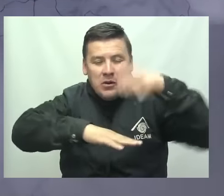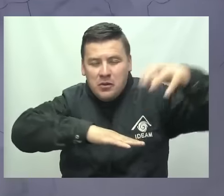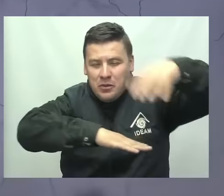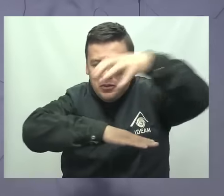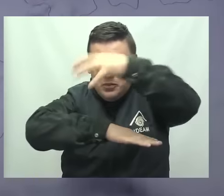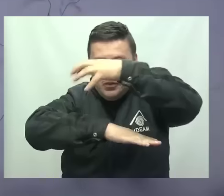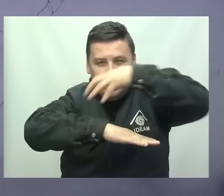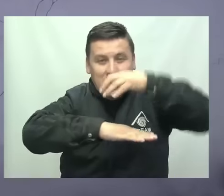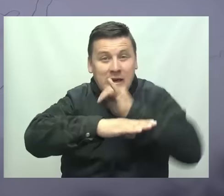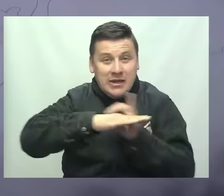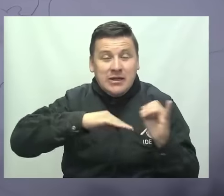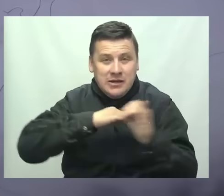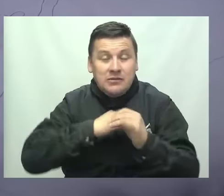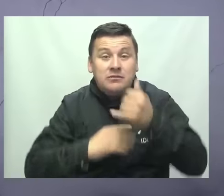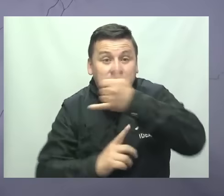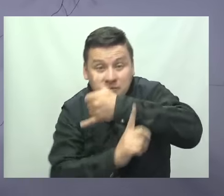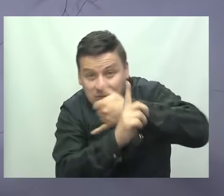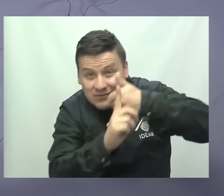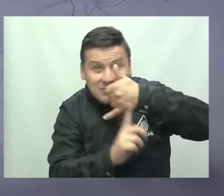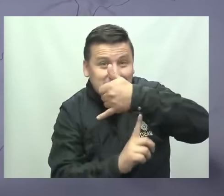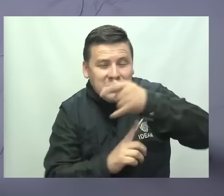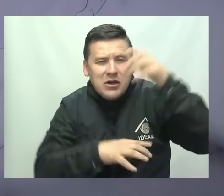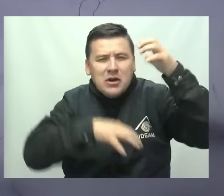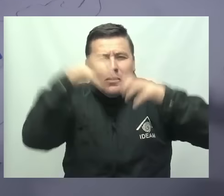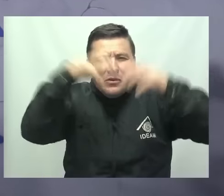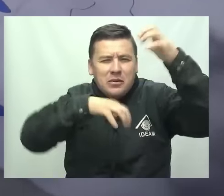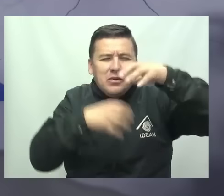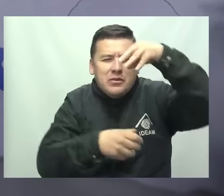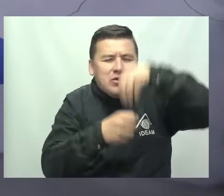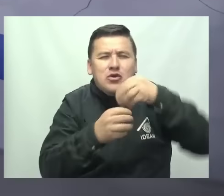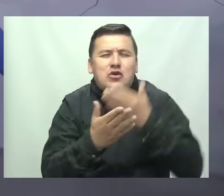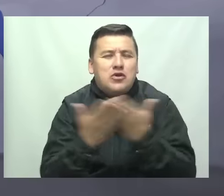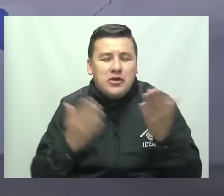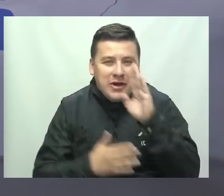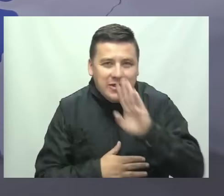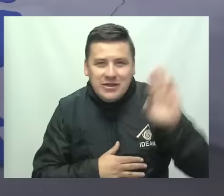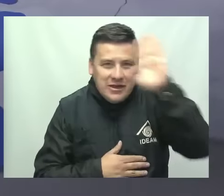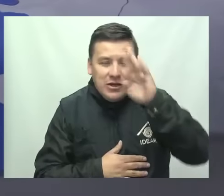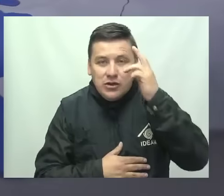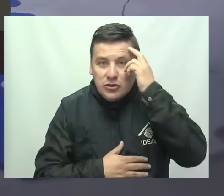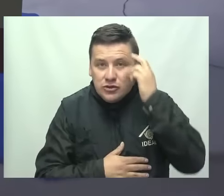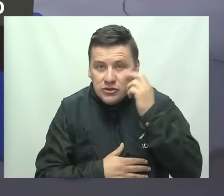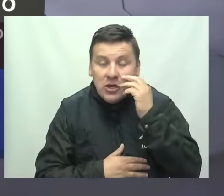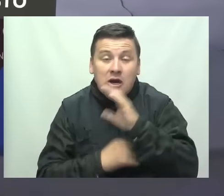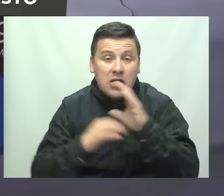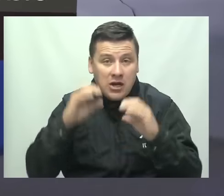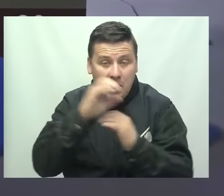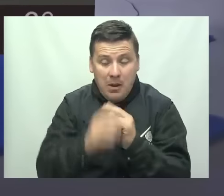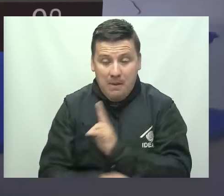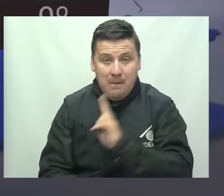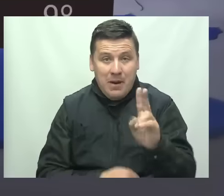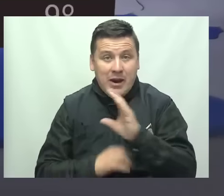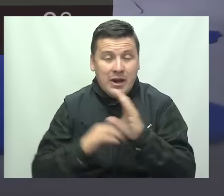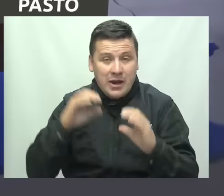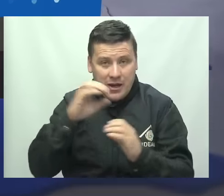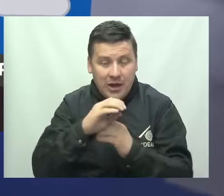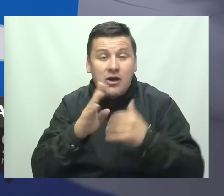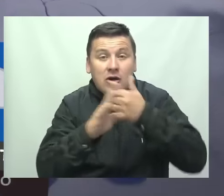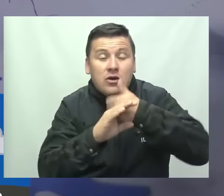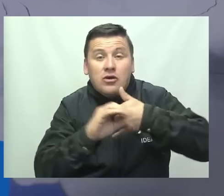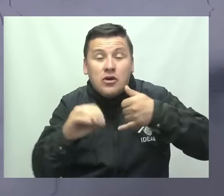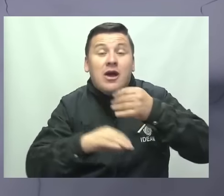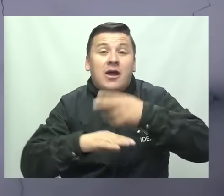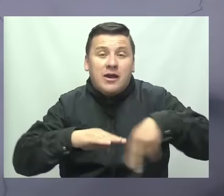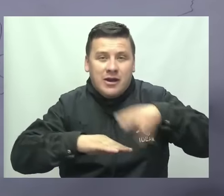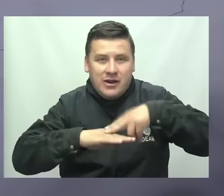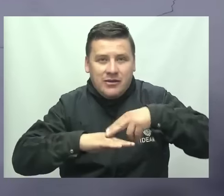Para el litoral del Pacífico, las lluvias fuertes se localizan en el departamento del Chocó, Cauca y Valle del Cauca y noroccidente de Nariño.